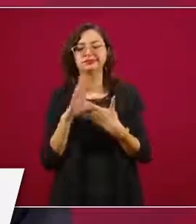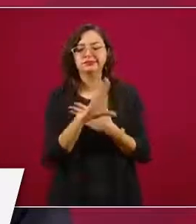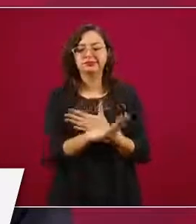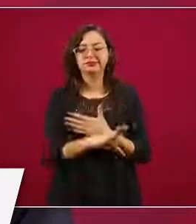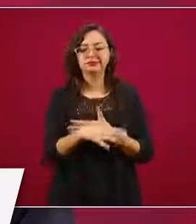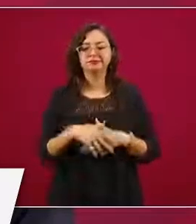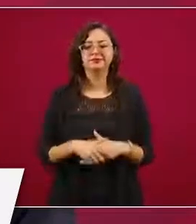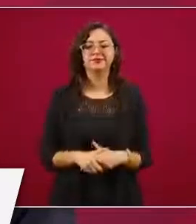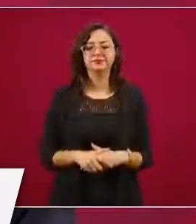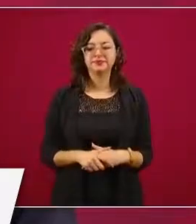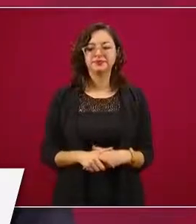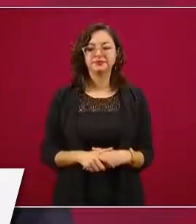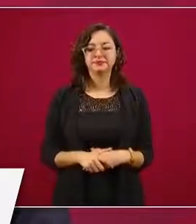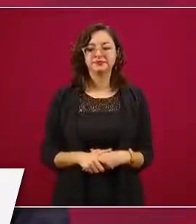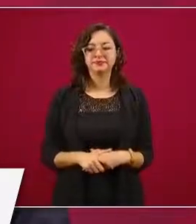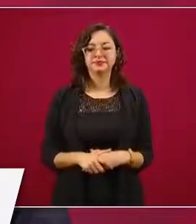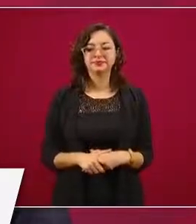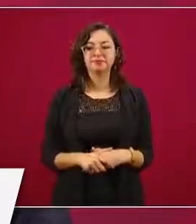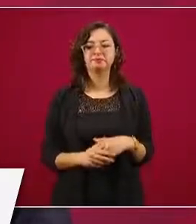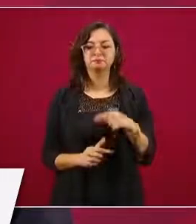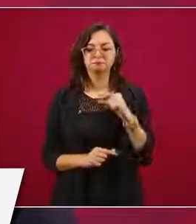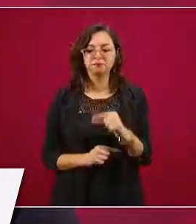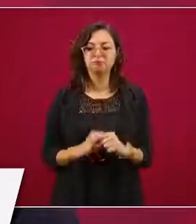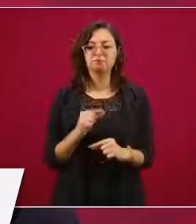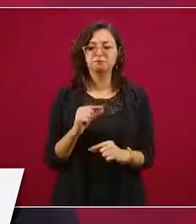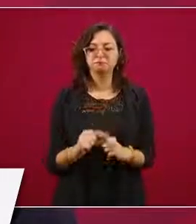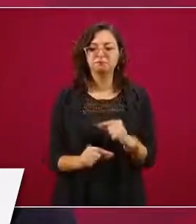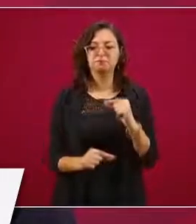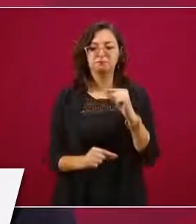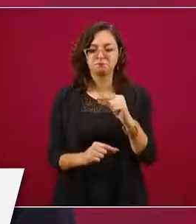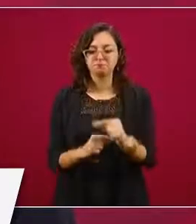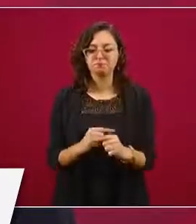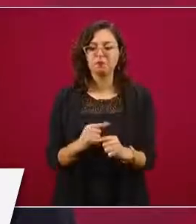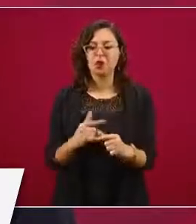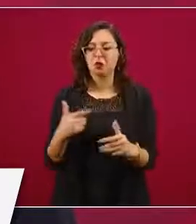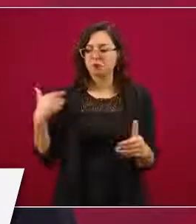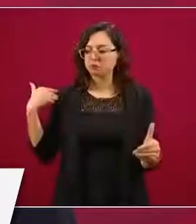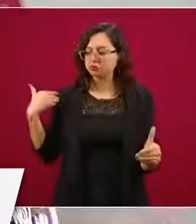esto poco a poco lo hemos ido logrando. Bueno,